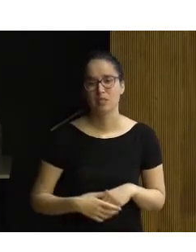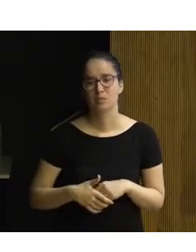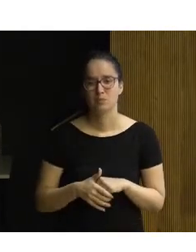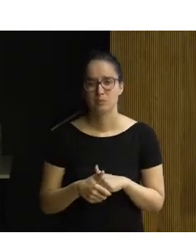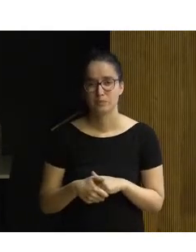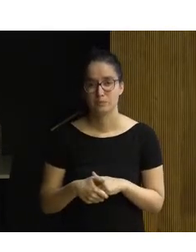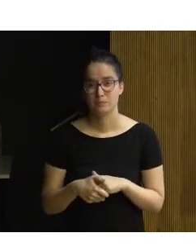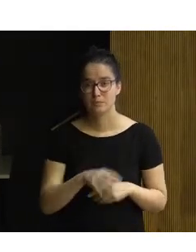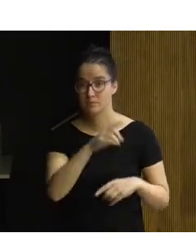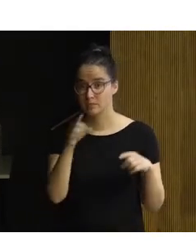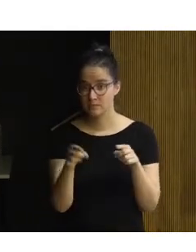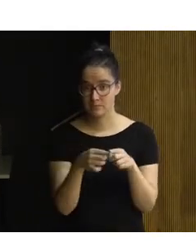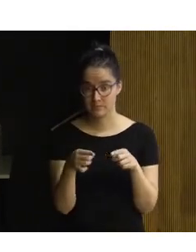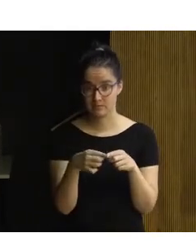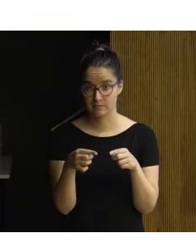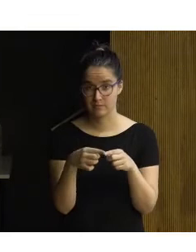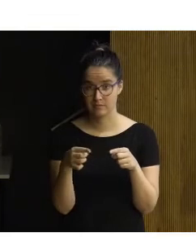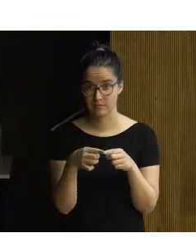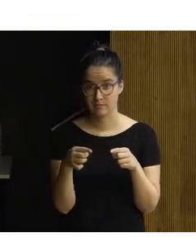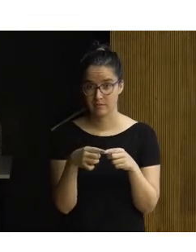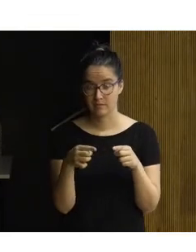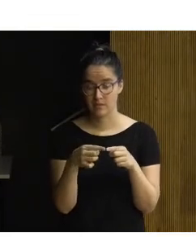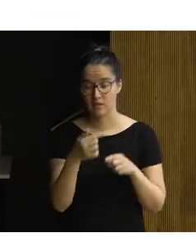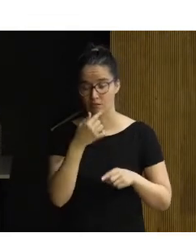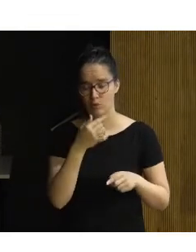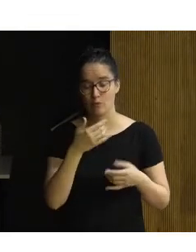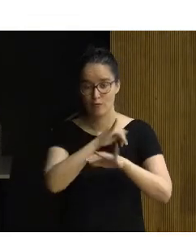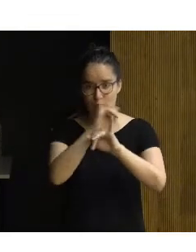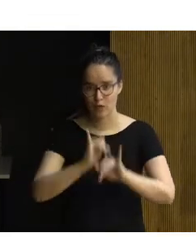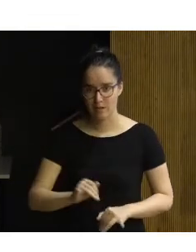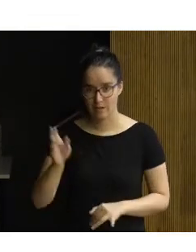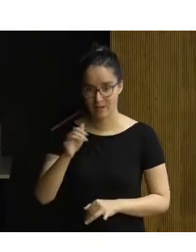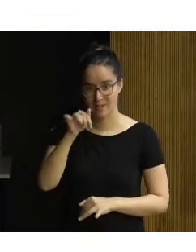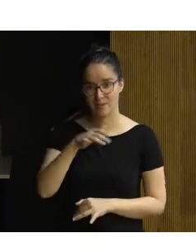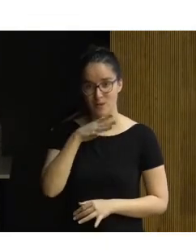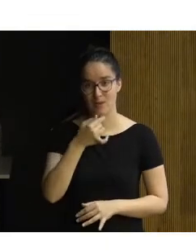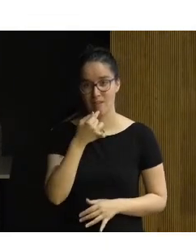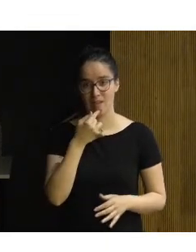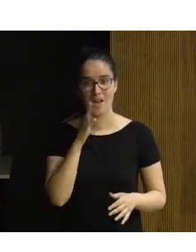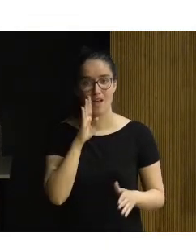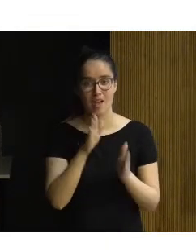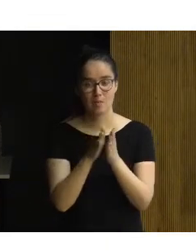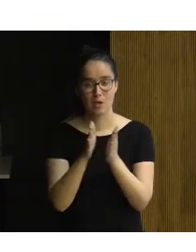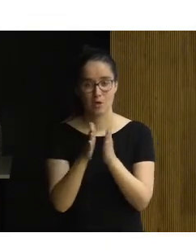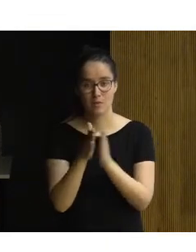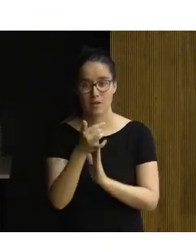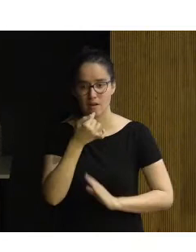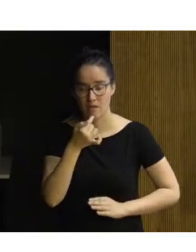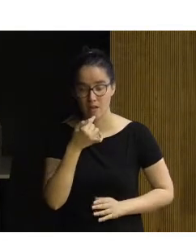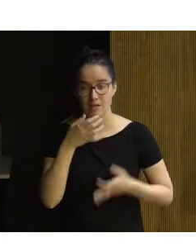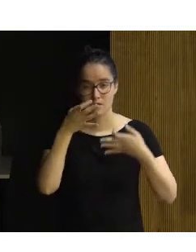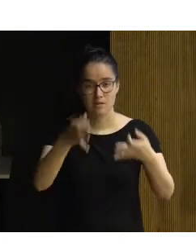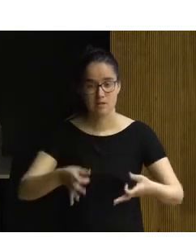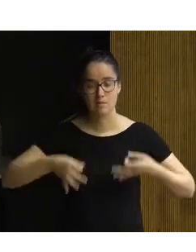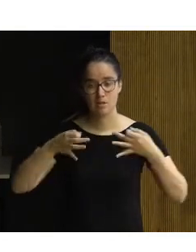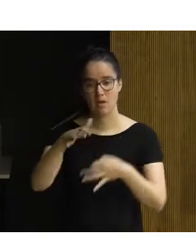Bueno, en primer lugar, estoy feliz de estar aquí porque le comentaba a mi compañera Margarita, le decía, es que siempre me llevas